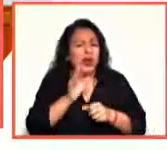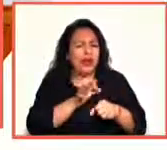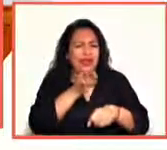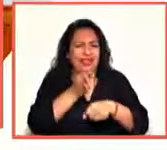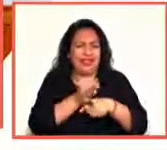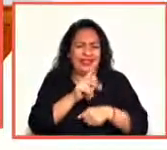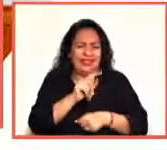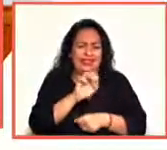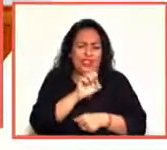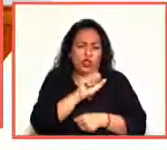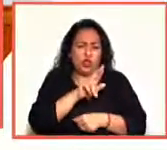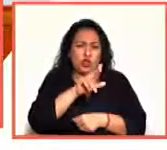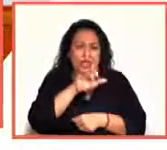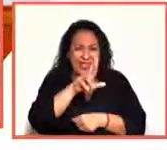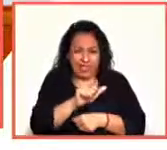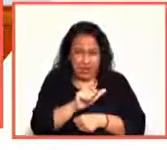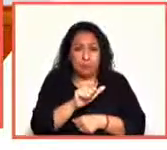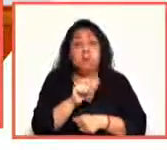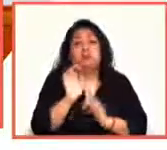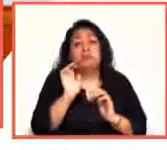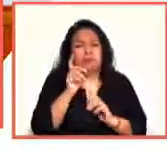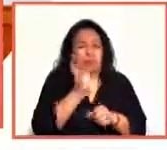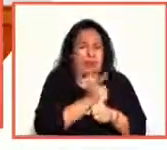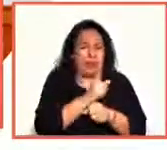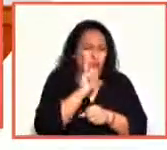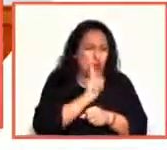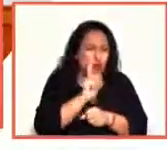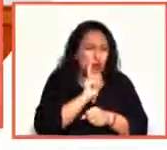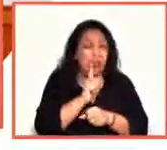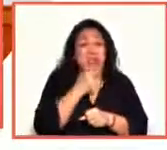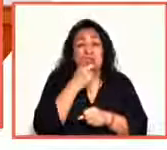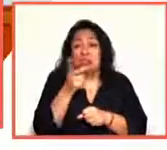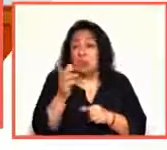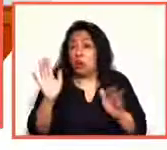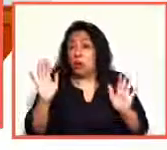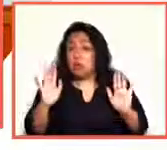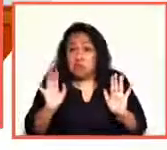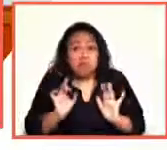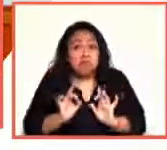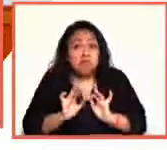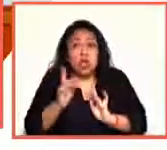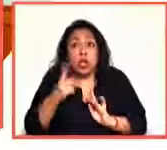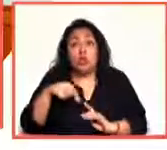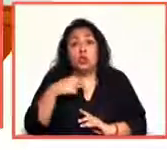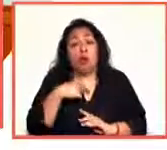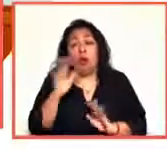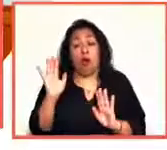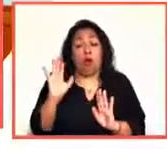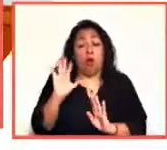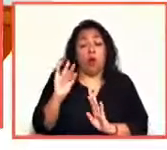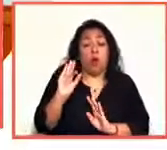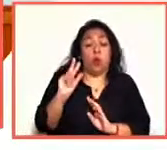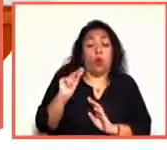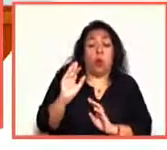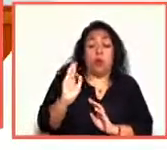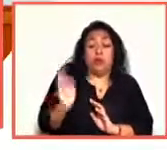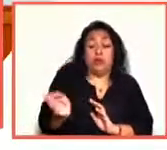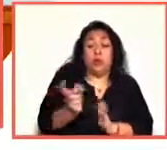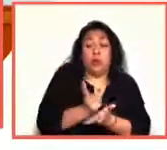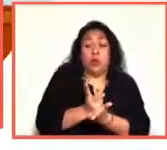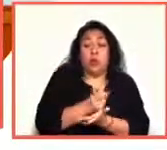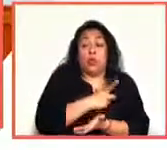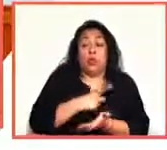Audelo Holm, en el sentido de que en ningún momento dado estamos desconociendo los adeudos que tienen con los trabajadores.